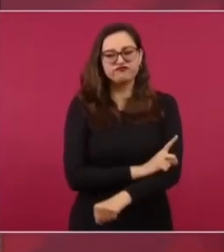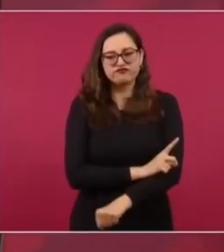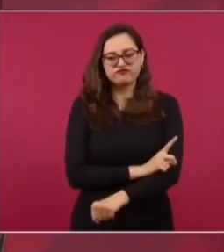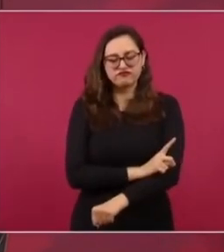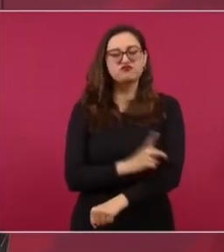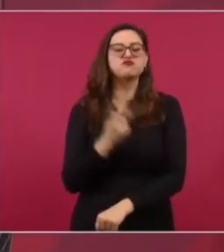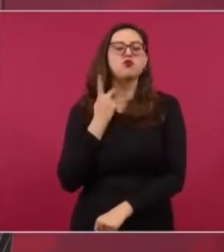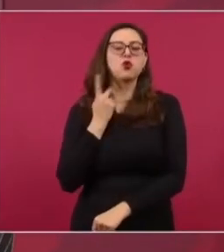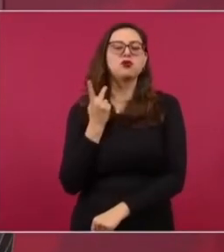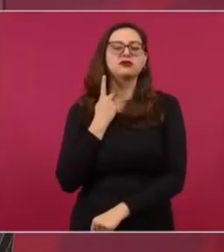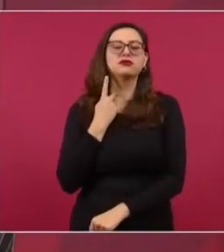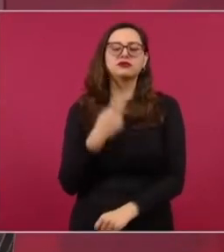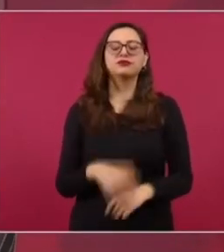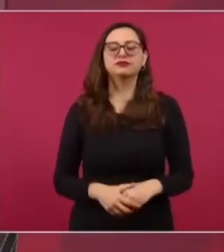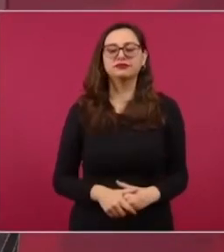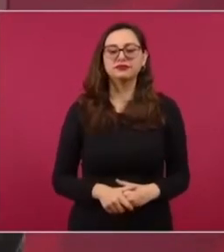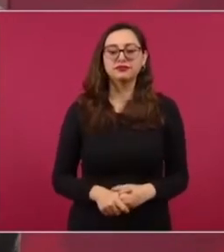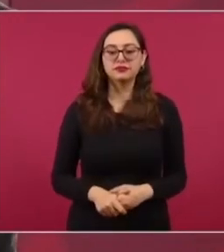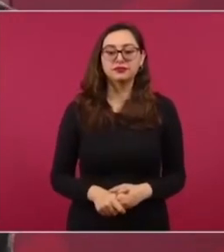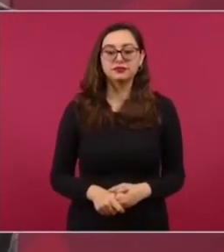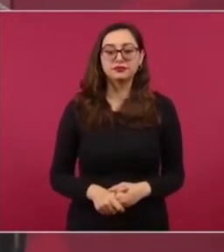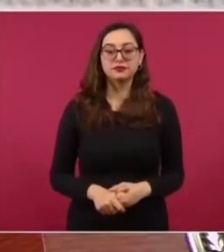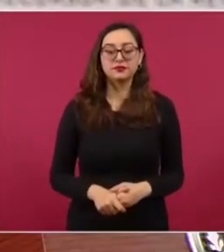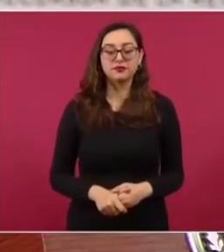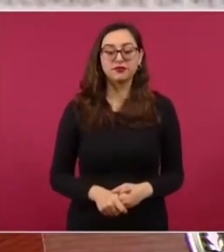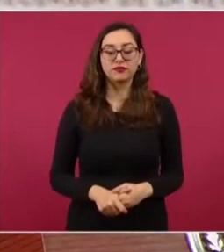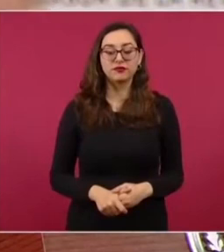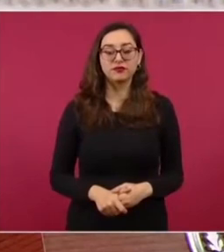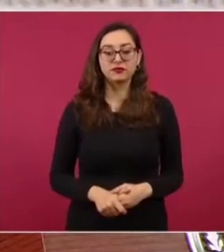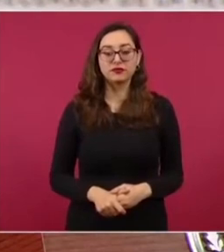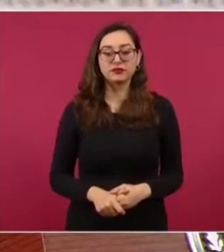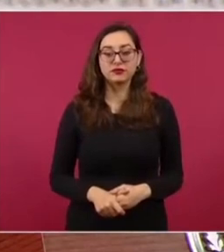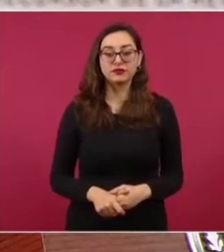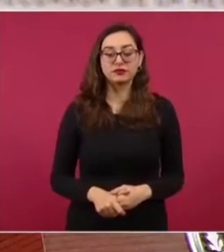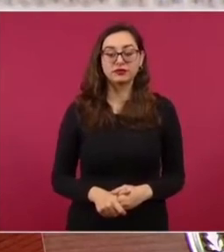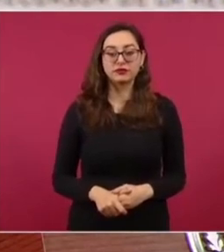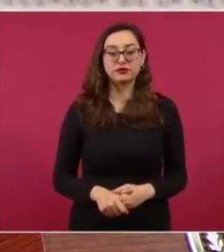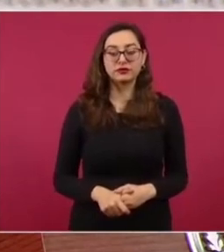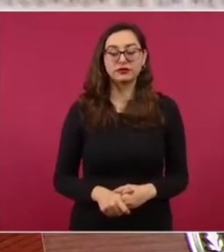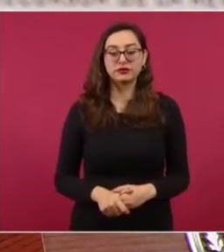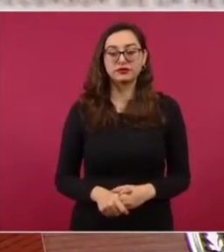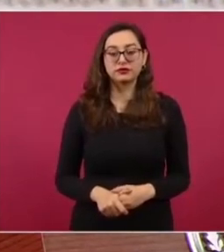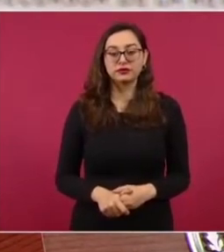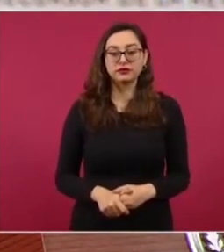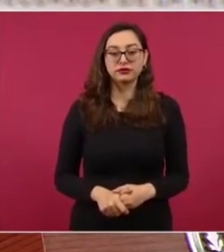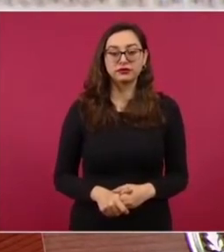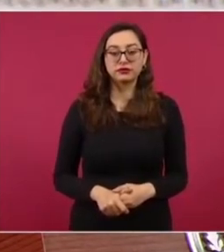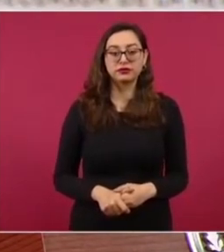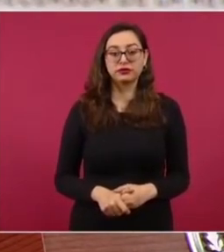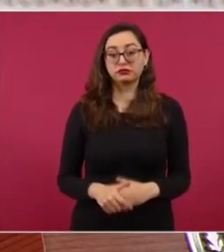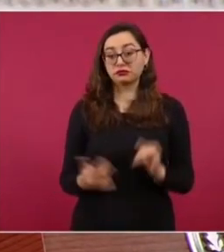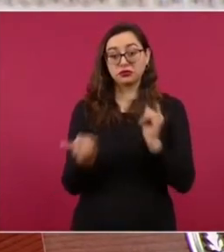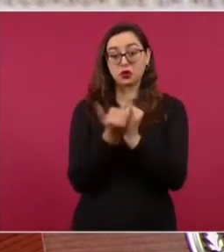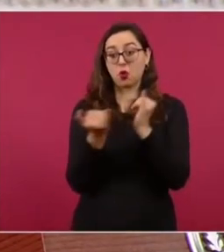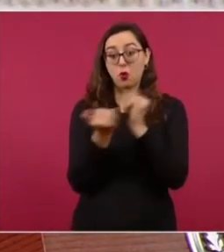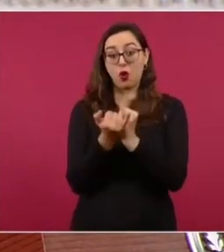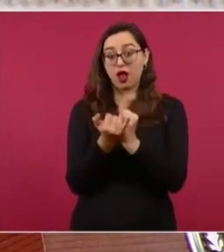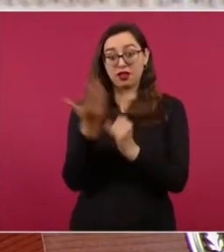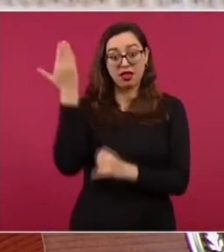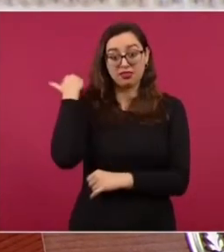y parecido a lo de Lula